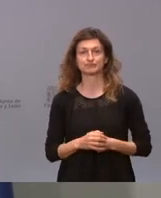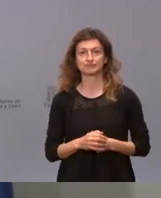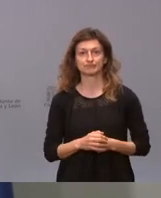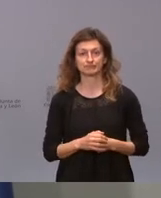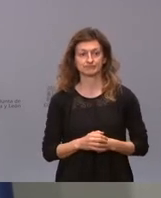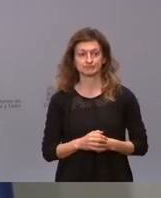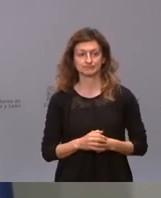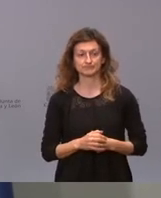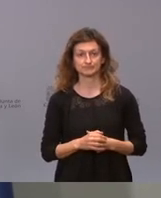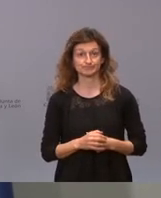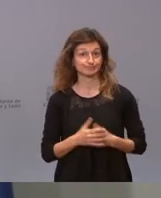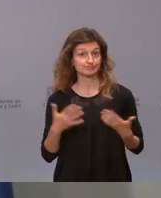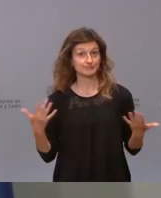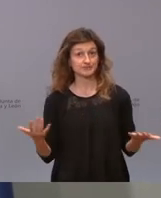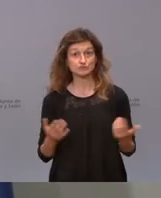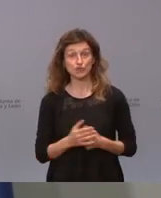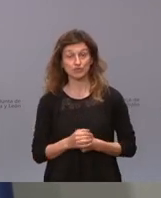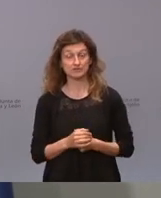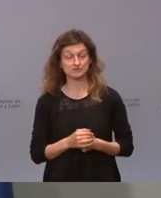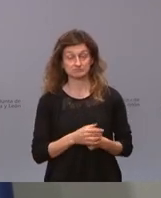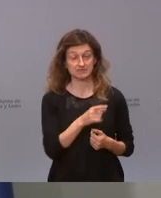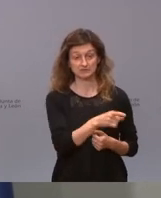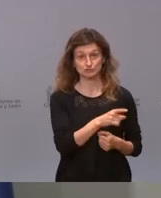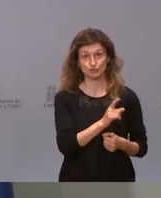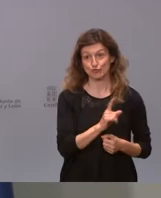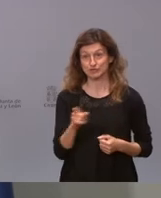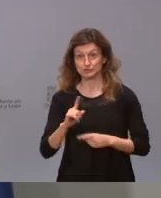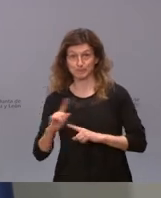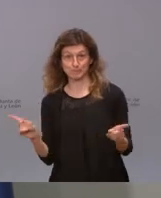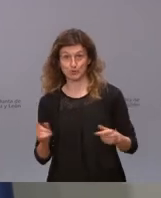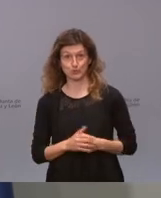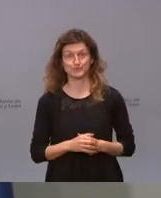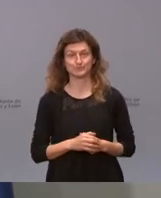una sentencia a respecto por tanto ni una cosa ni la otra